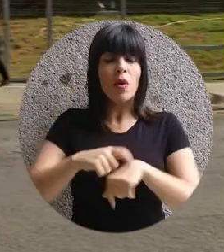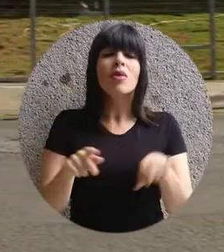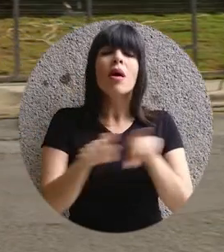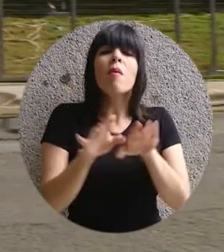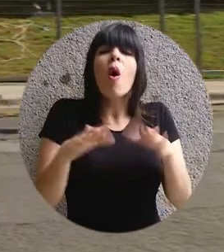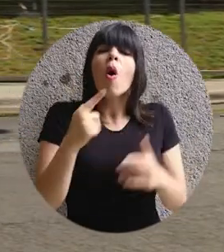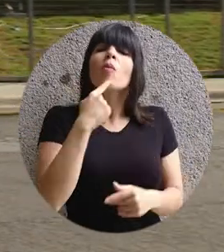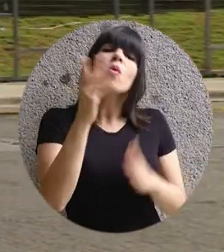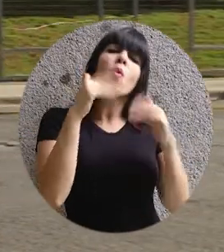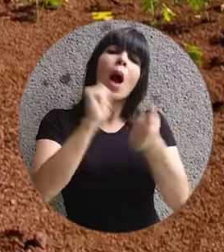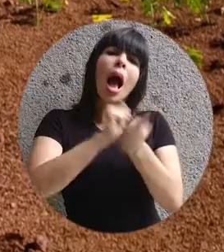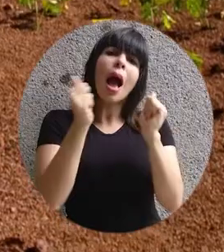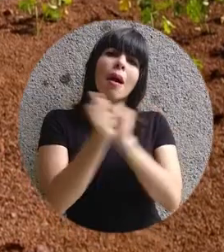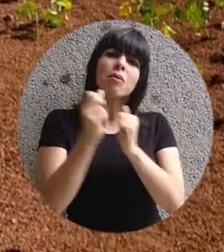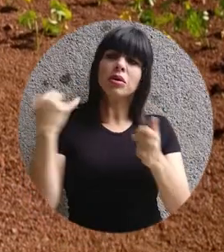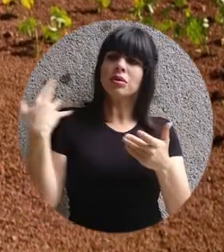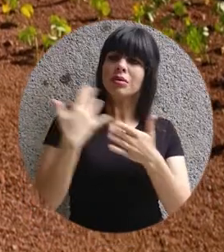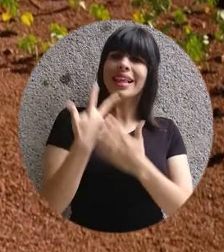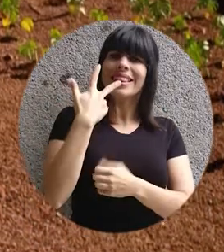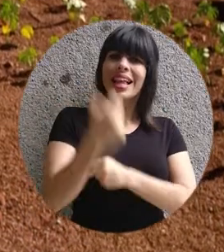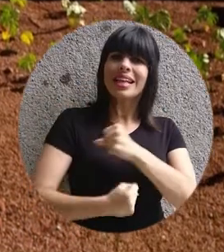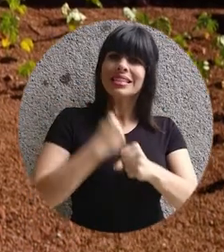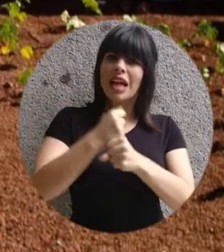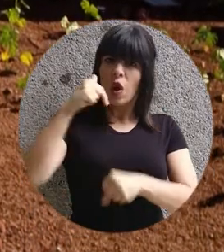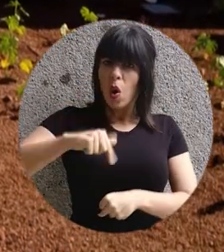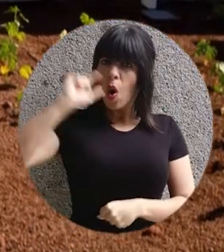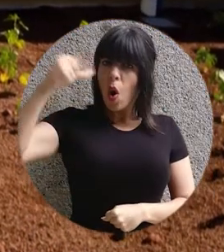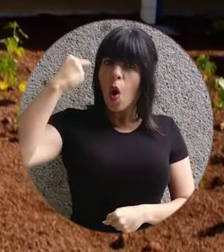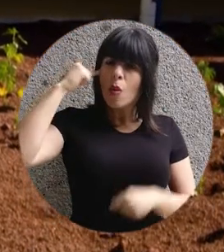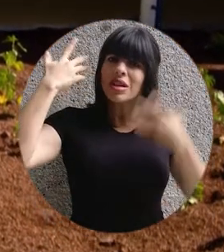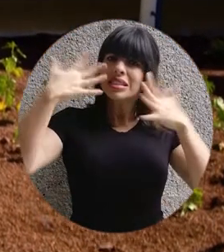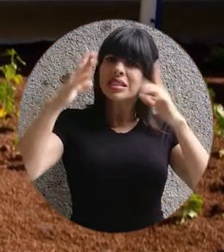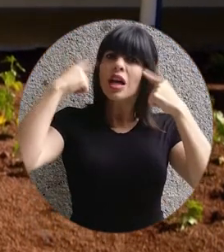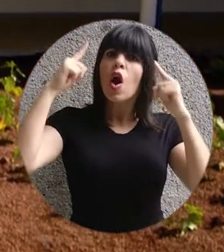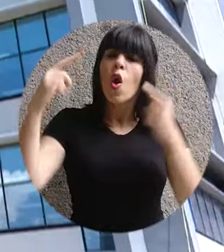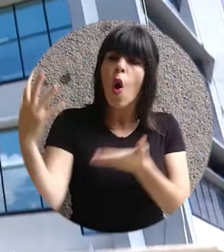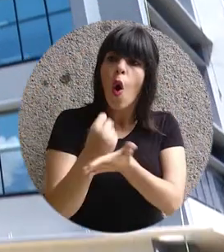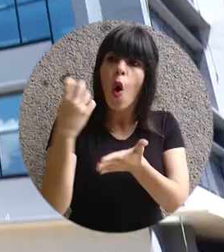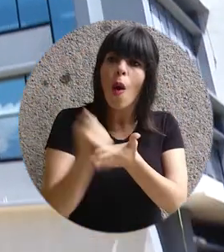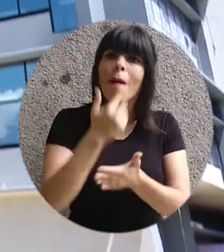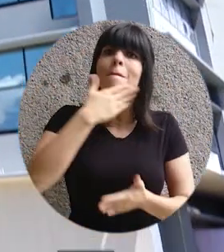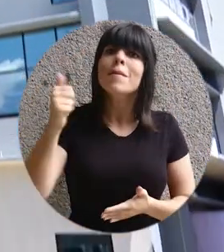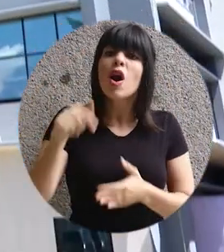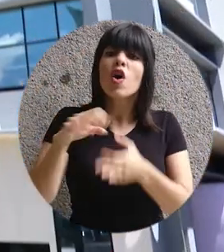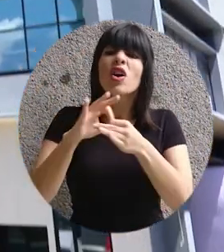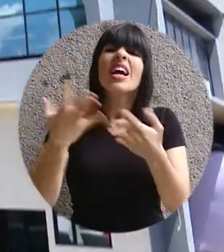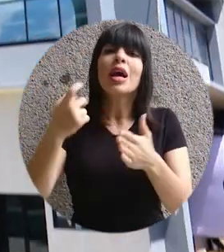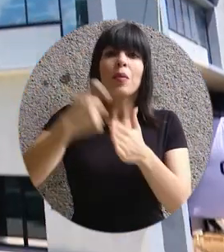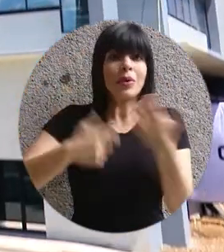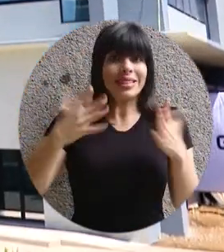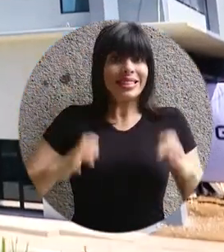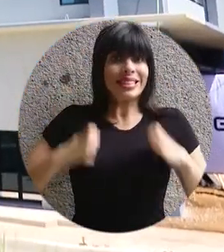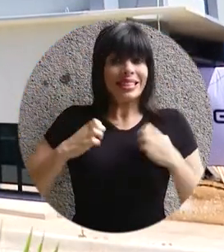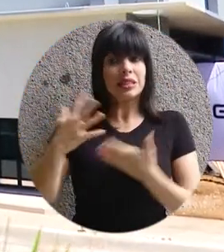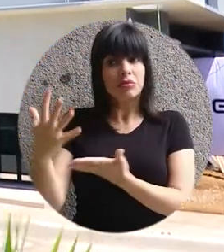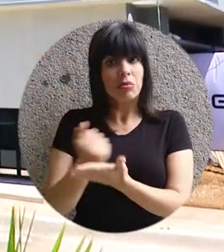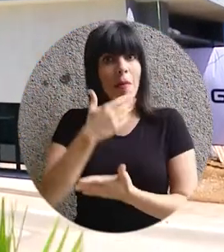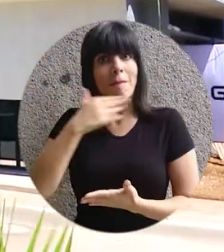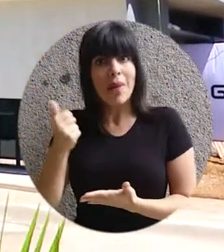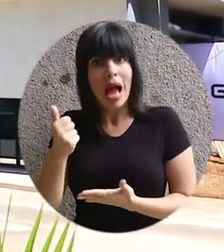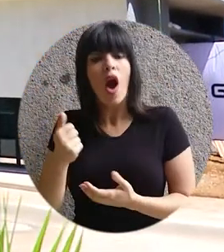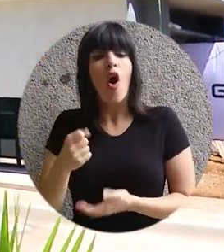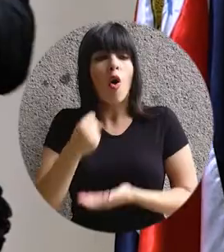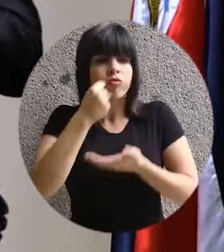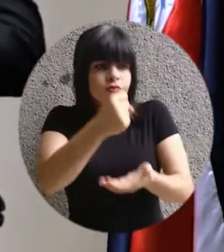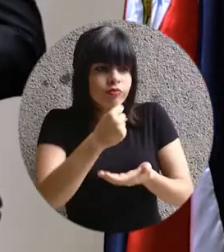habido cambio cuando durante los últimos tres años este gobierno ha logrado cobrar mejor los impuestos existentes, invertir de manera más